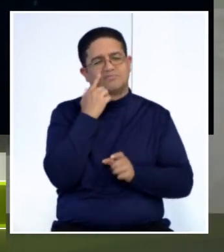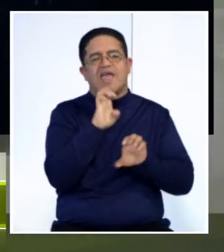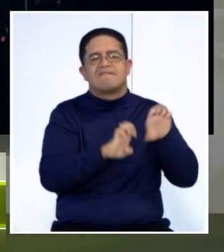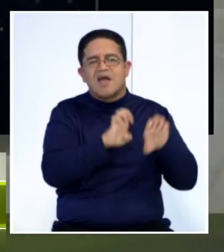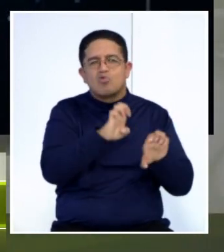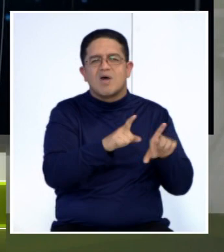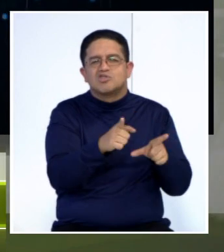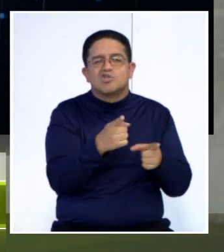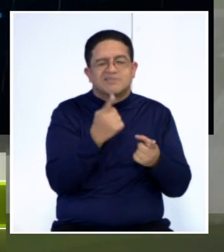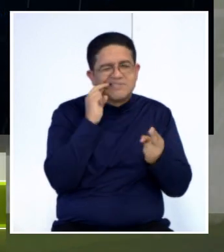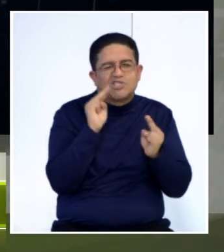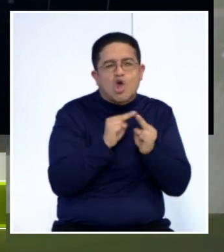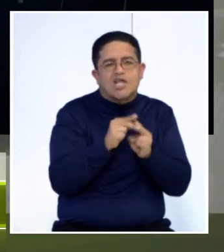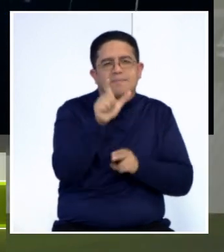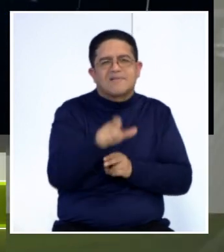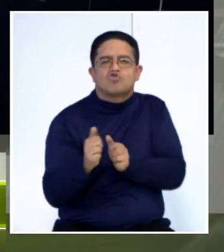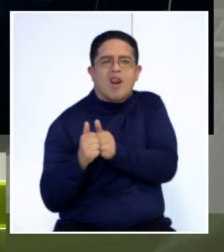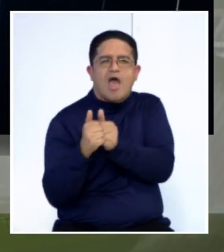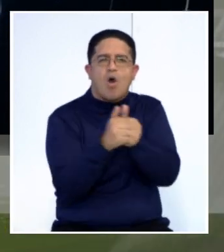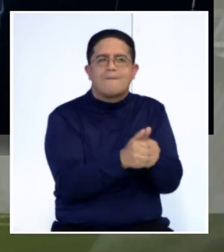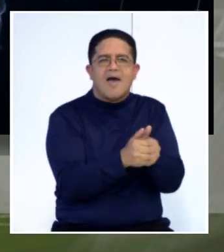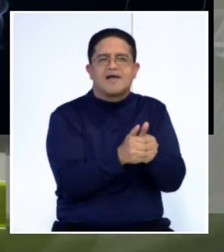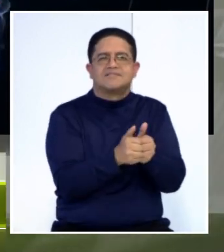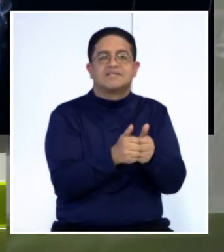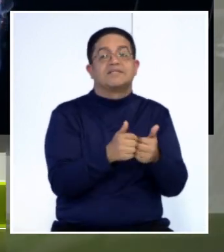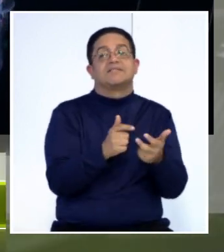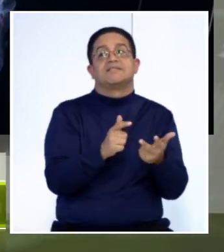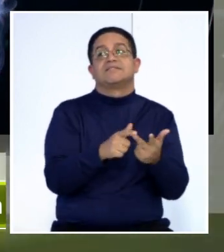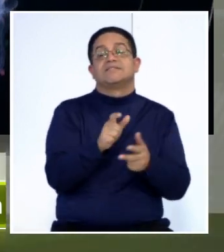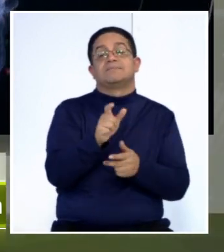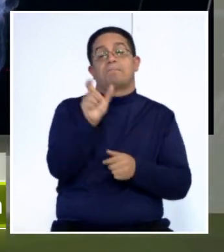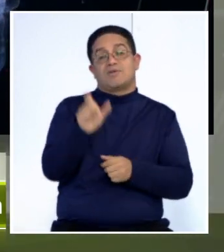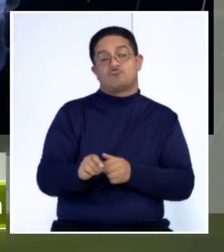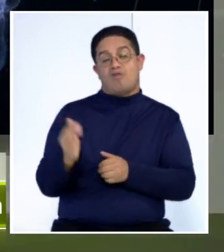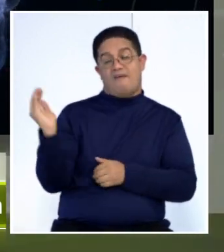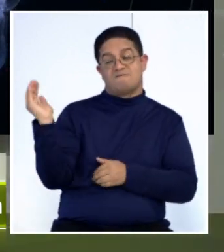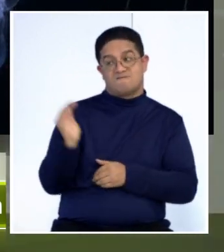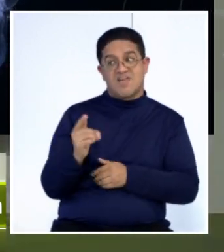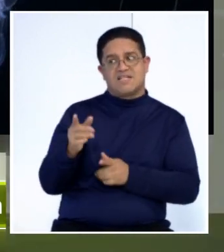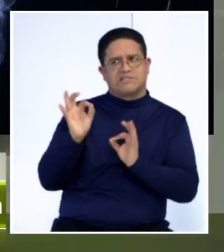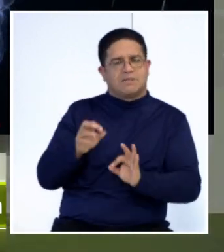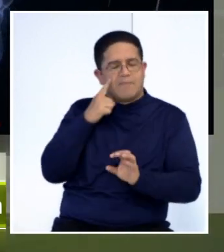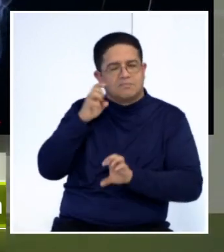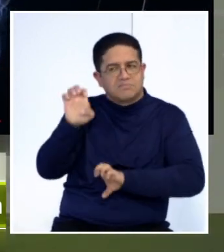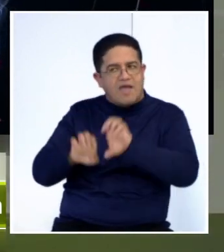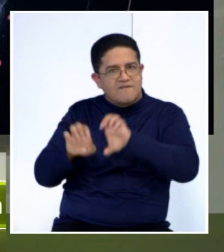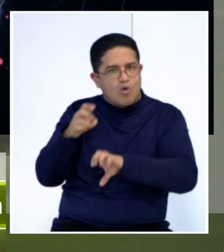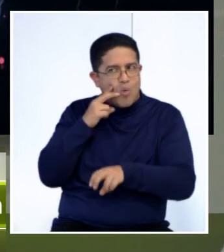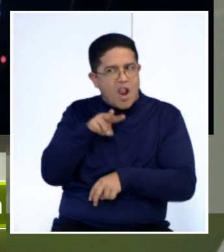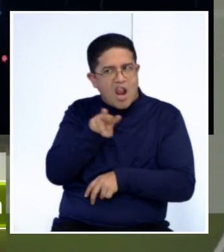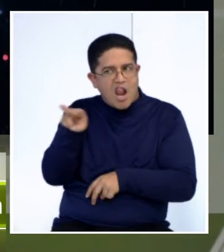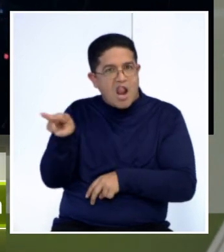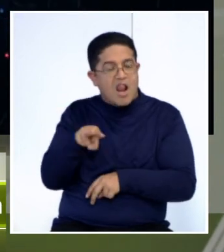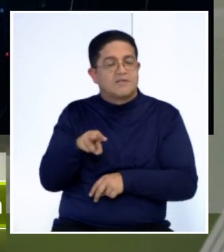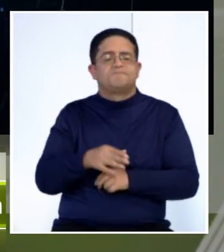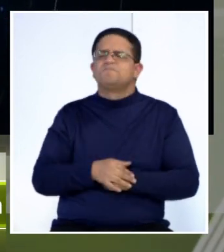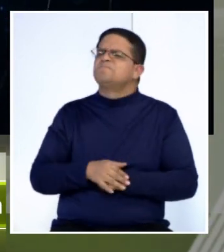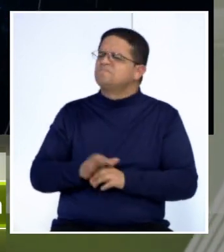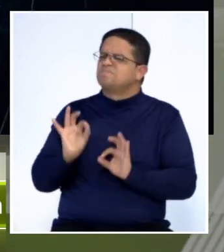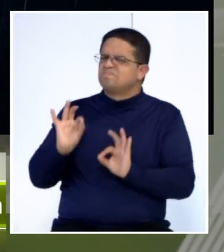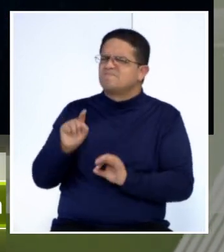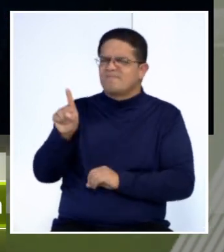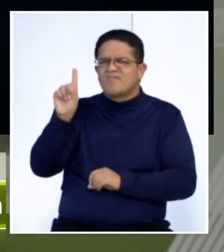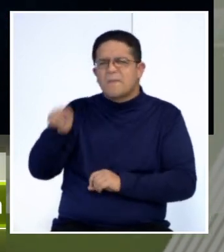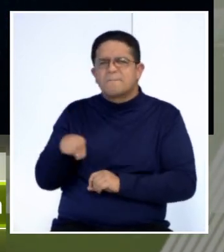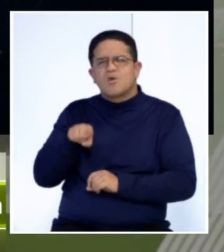si reconoce las personas con las que está. Y el paciente desde que entra está siendo evaluado. Por supuesto. Además, usted de esta manera